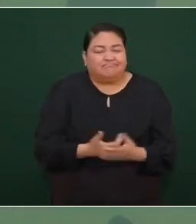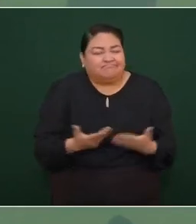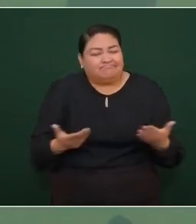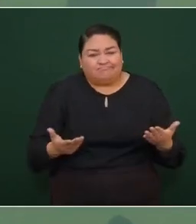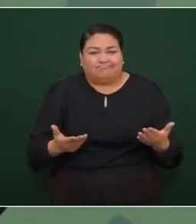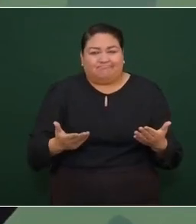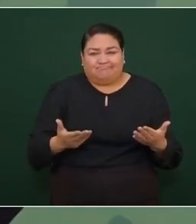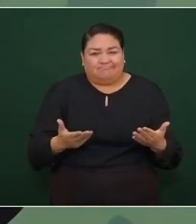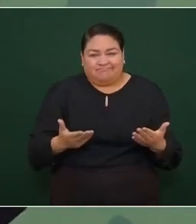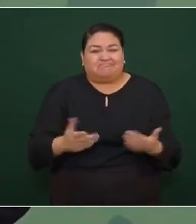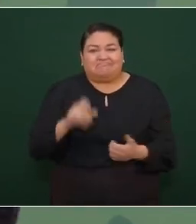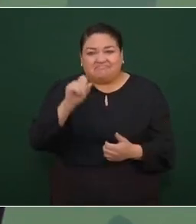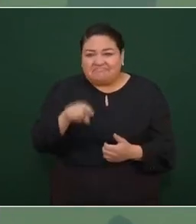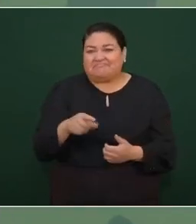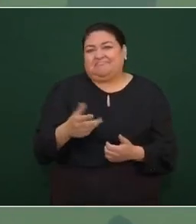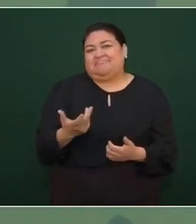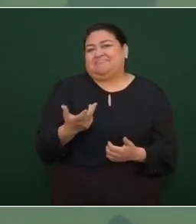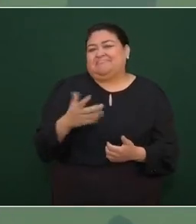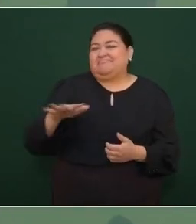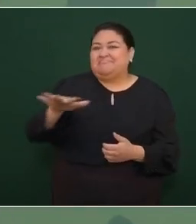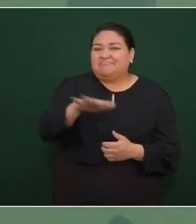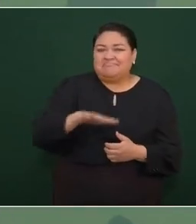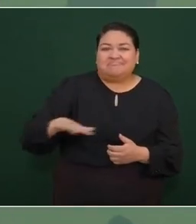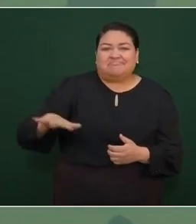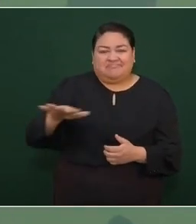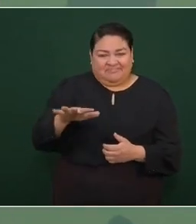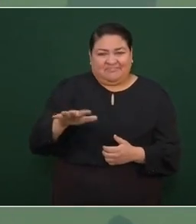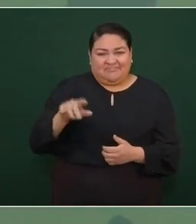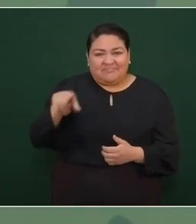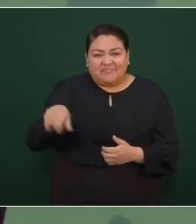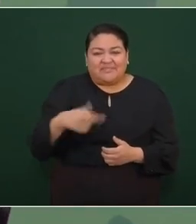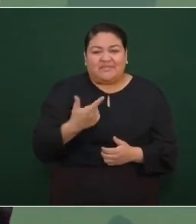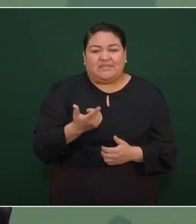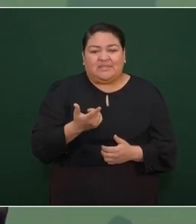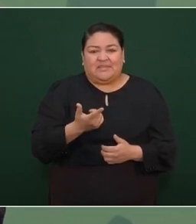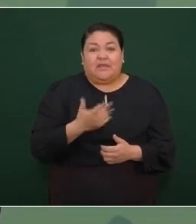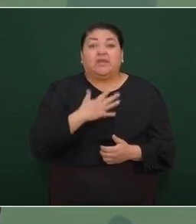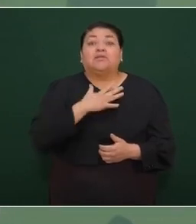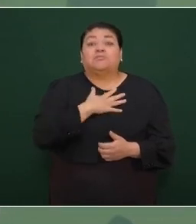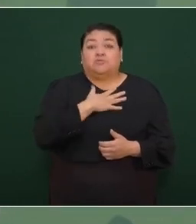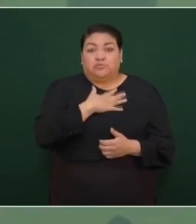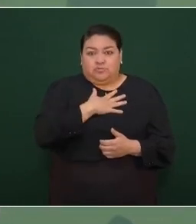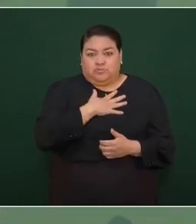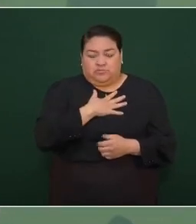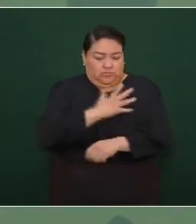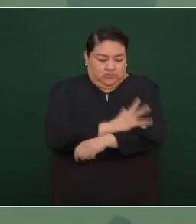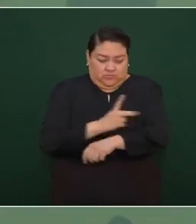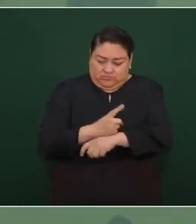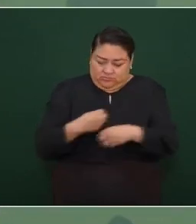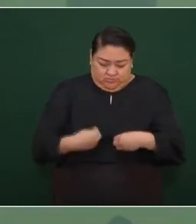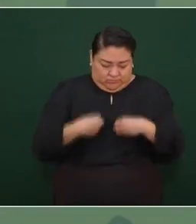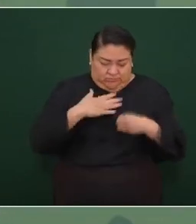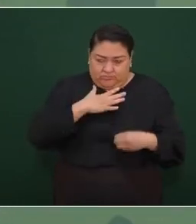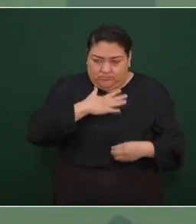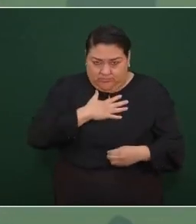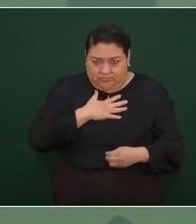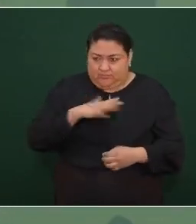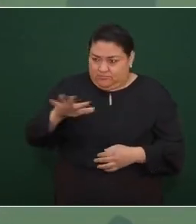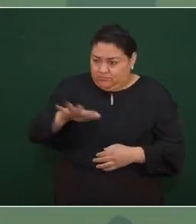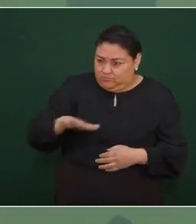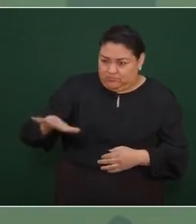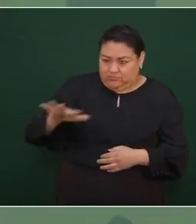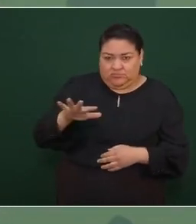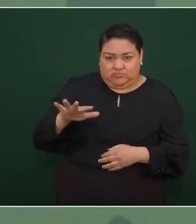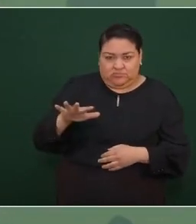hay que dejar por convicción por humanismo y también